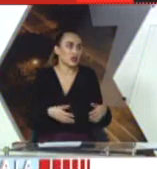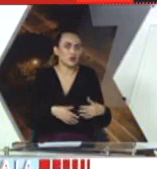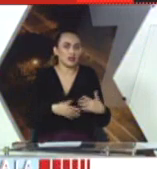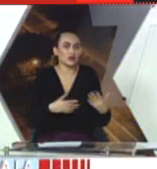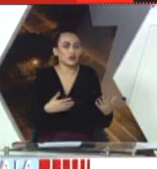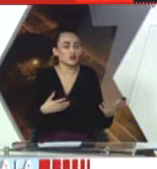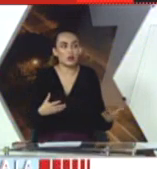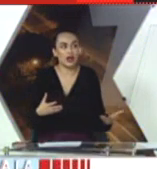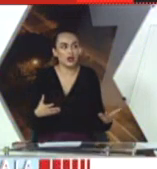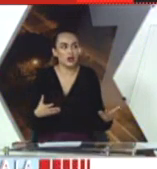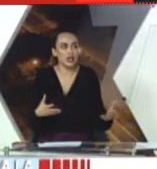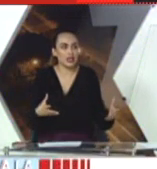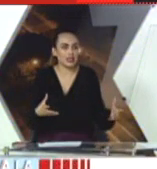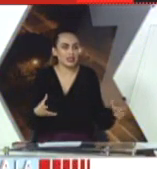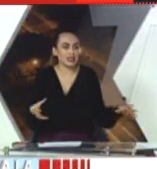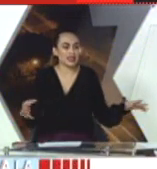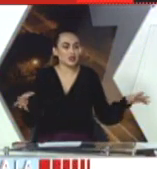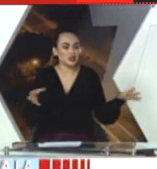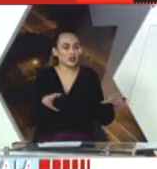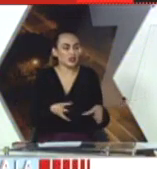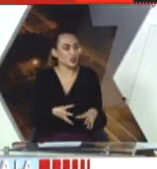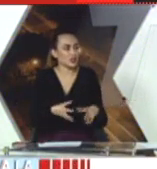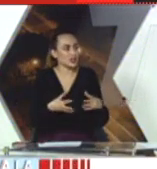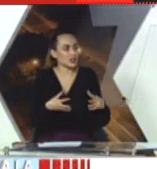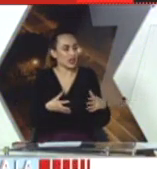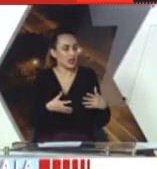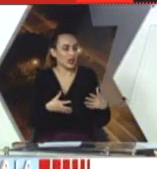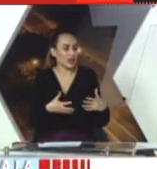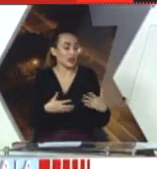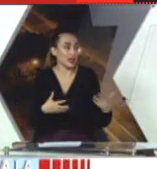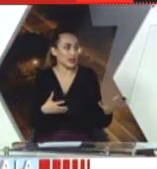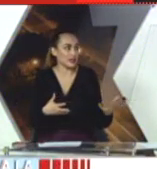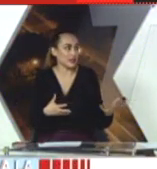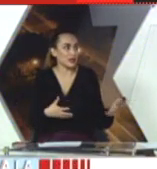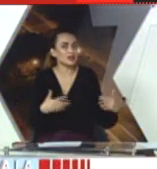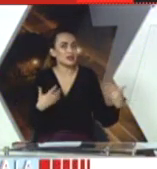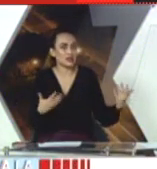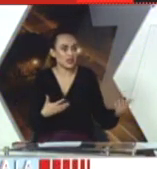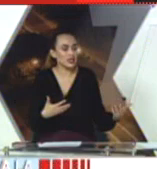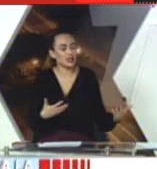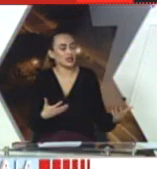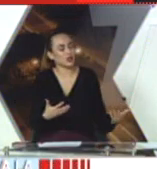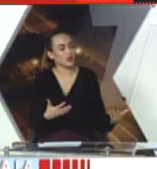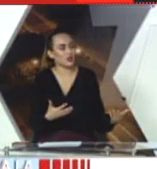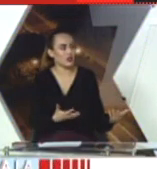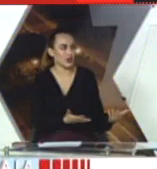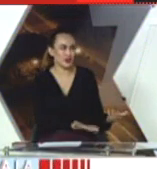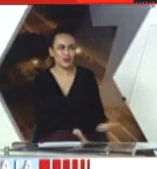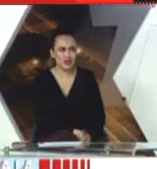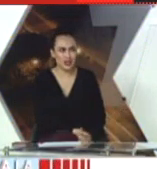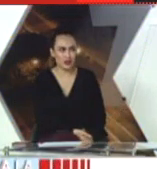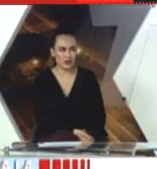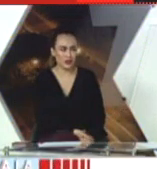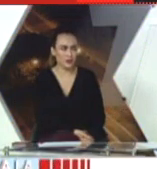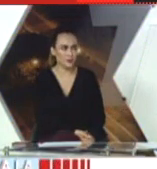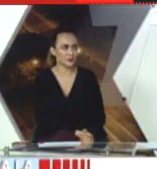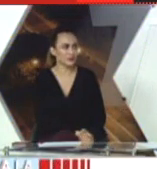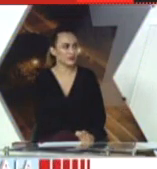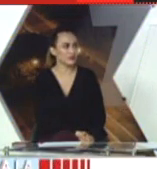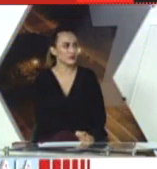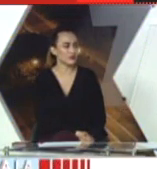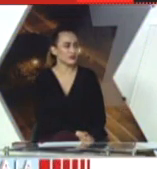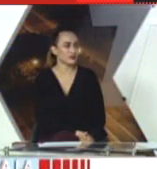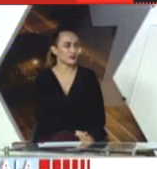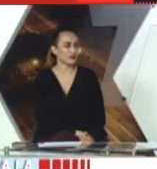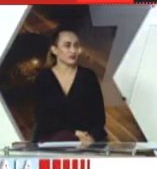turística ha continuado. Es decir, las concentraciones grandes también se siguen dando y esto es un riesgo. Y este fin de